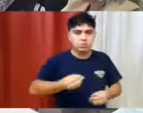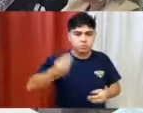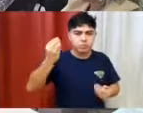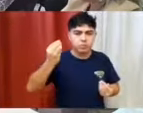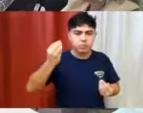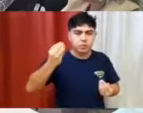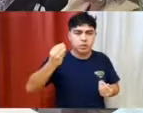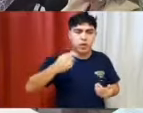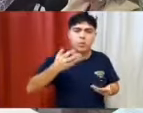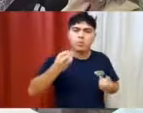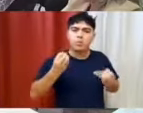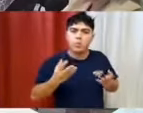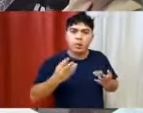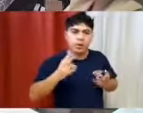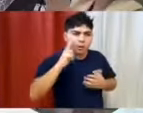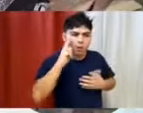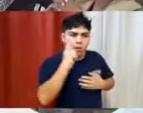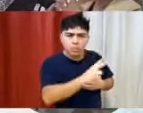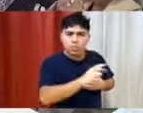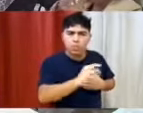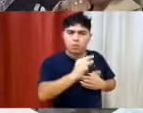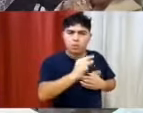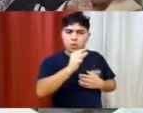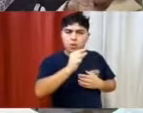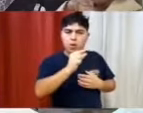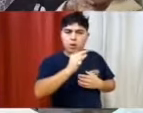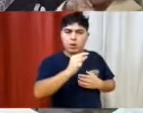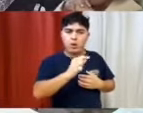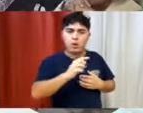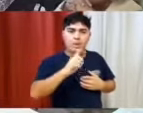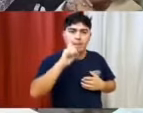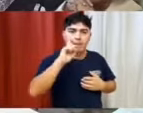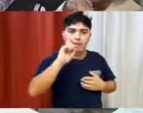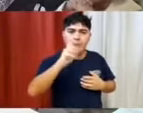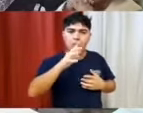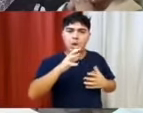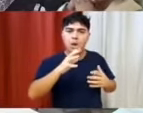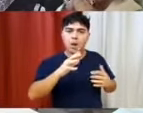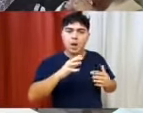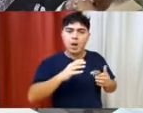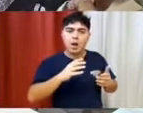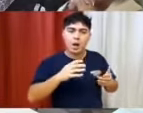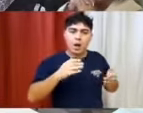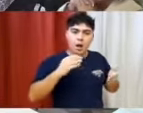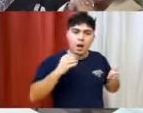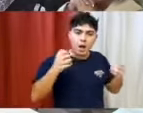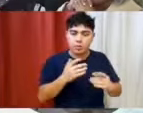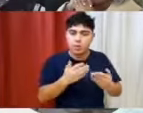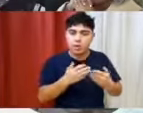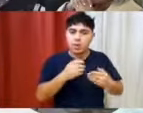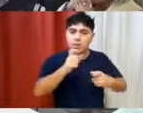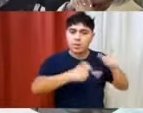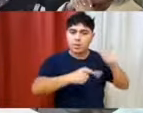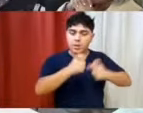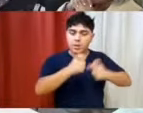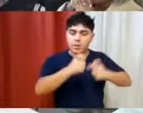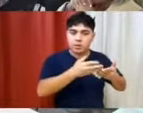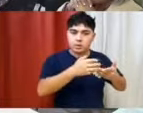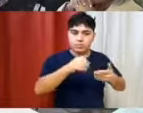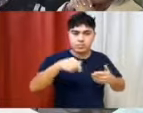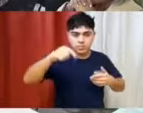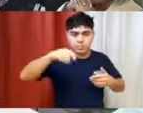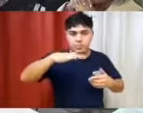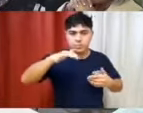poca visibilidad propicie un alto nivel de riesgo de accidentes, poniendo en peligro la vida de las personas. El Consejo